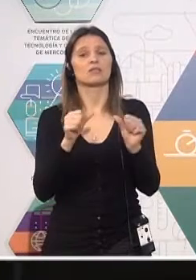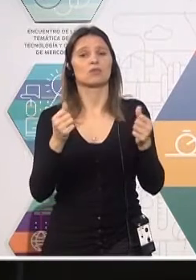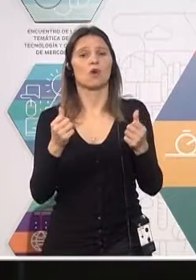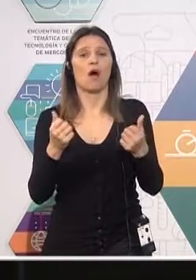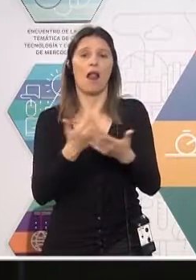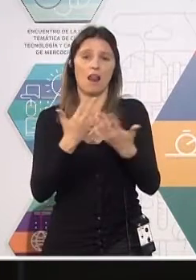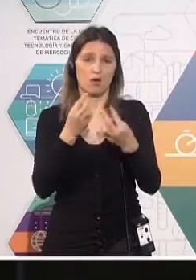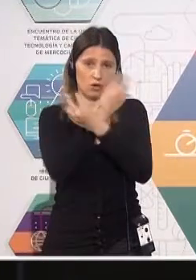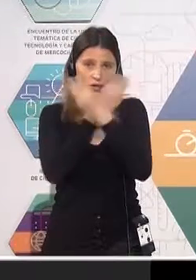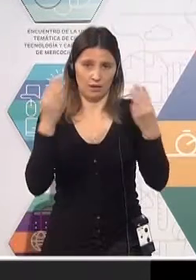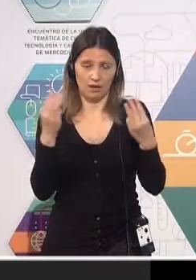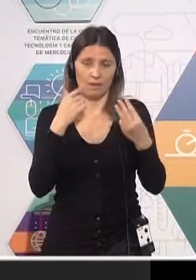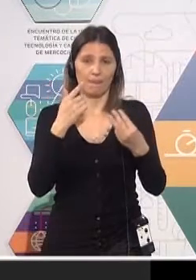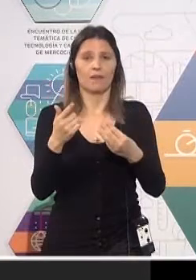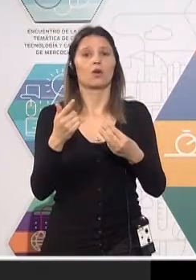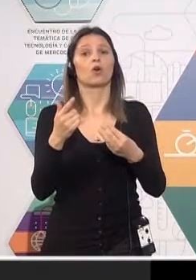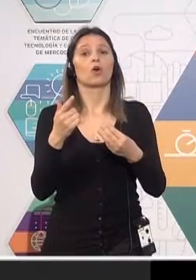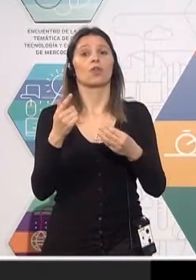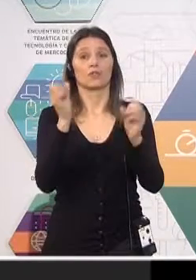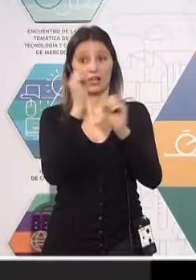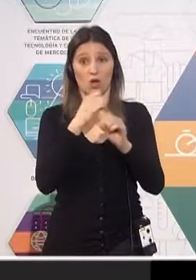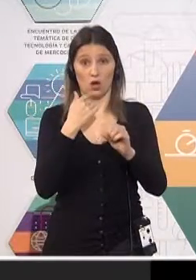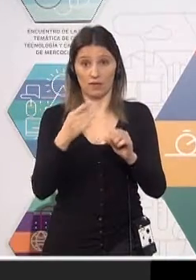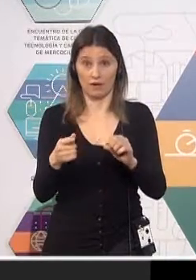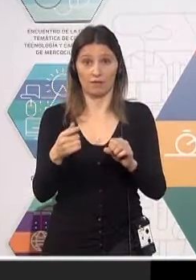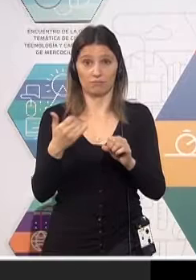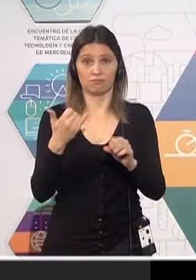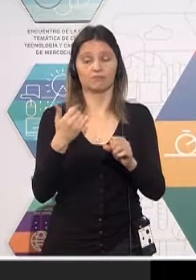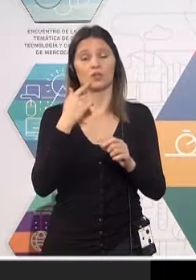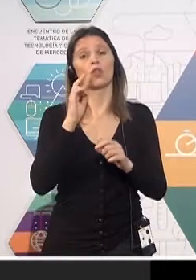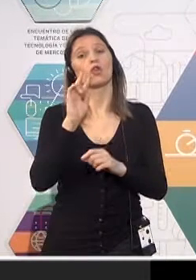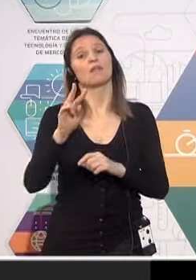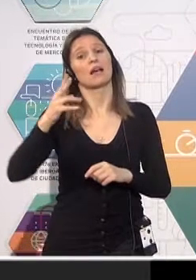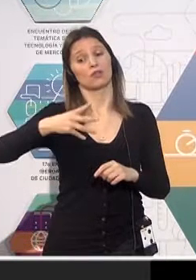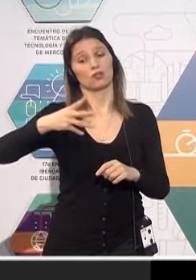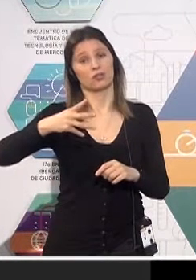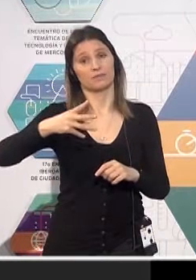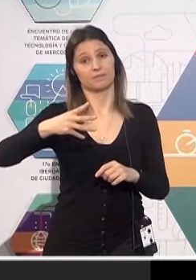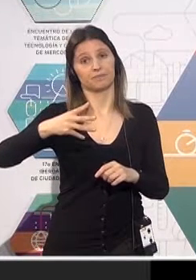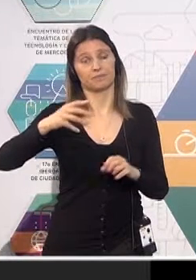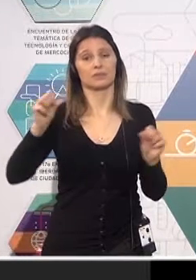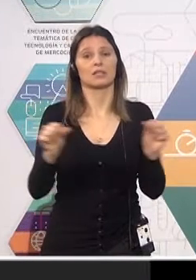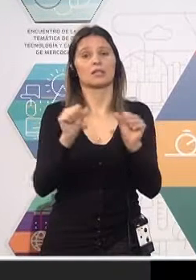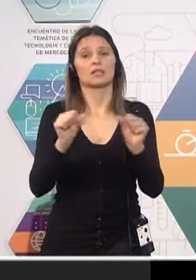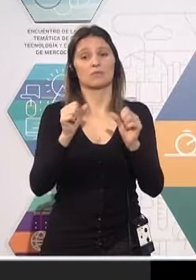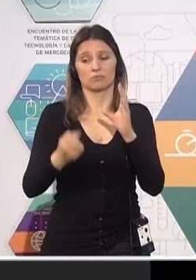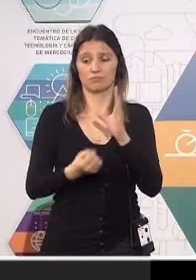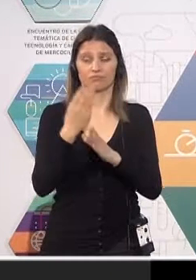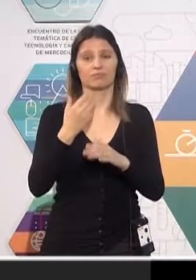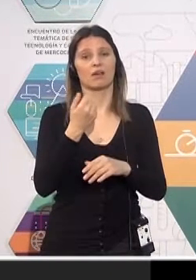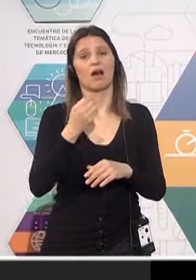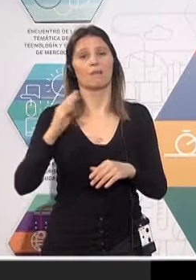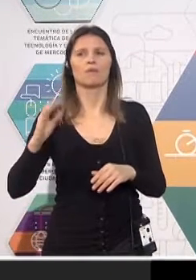que corre un dispositivo móvil con tecnología web mobile. En el 2014, lanzamos la aplicación Cómo Ir